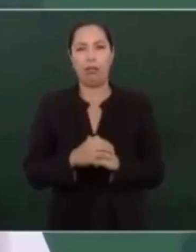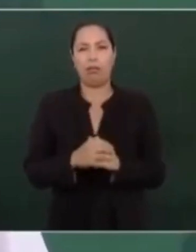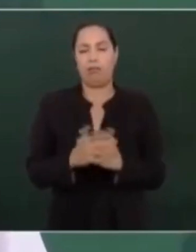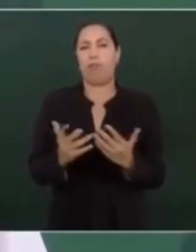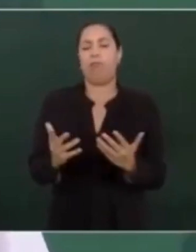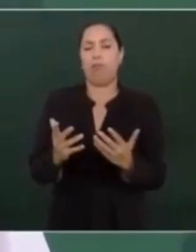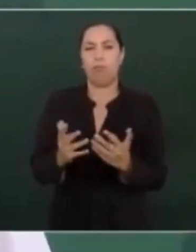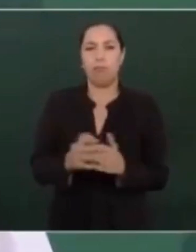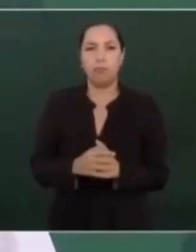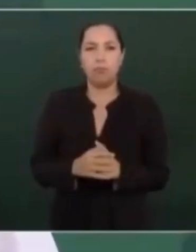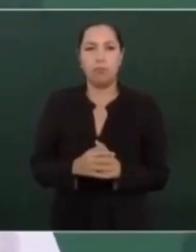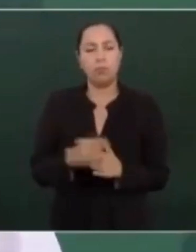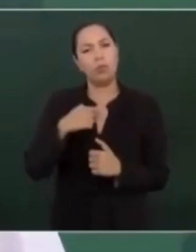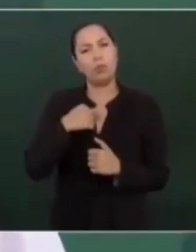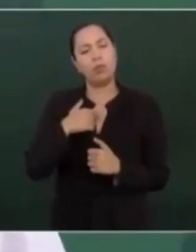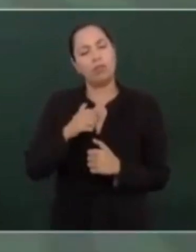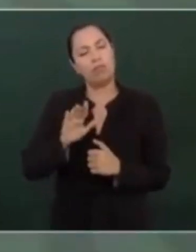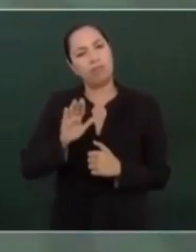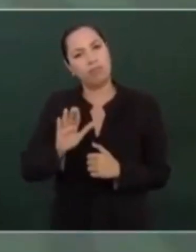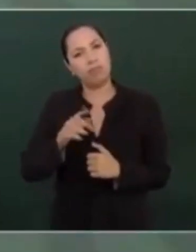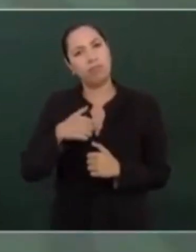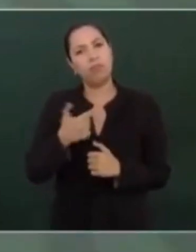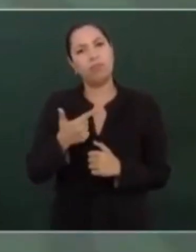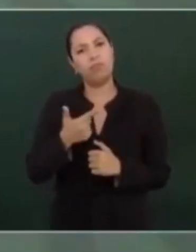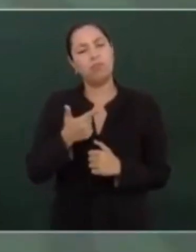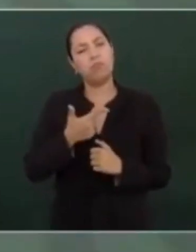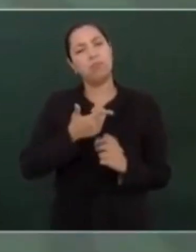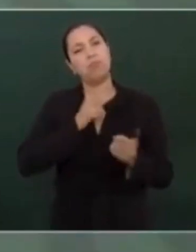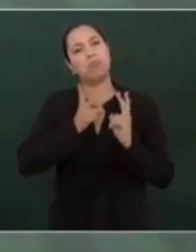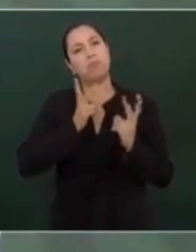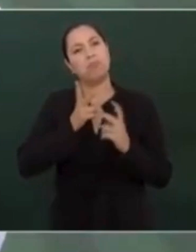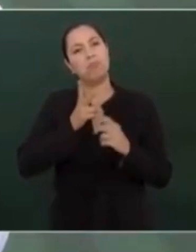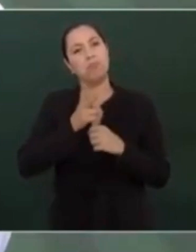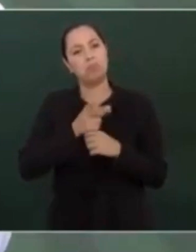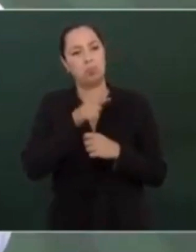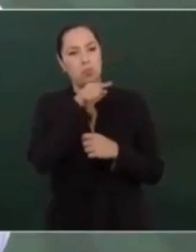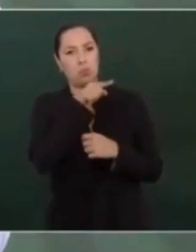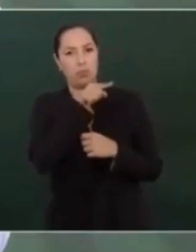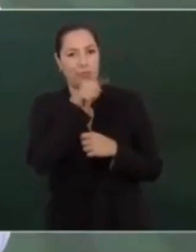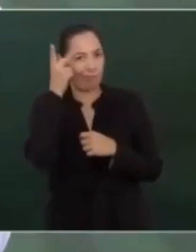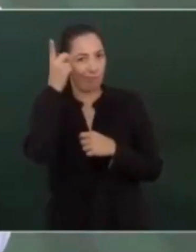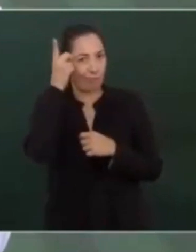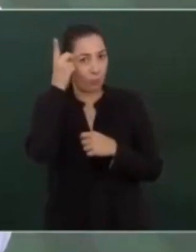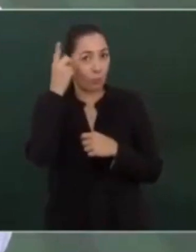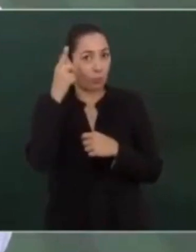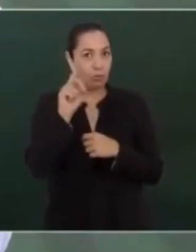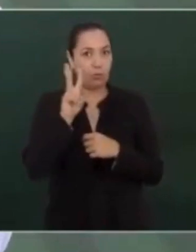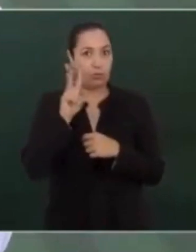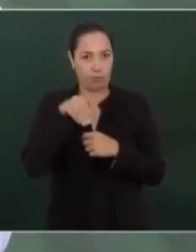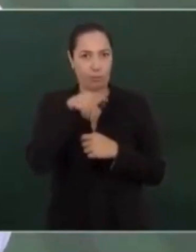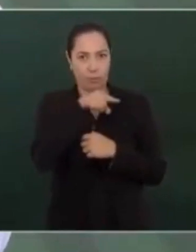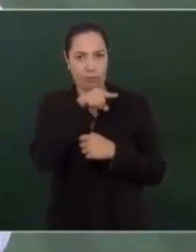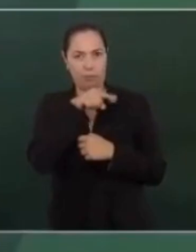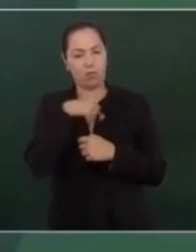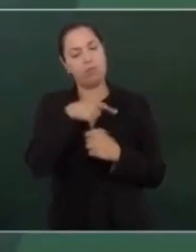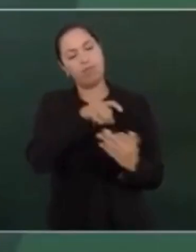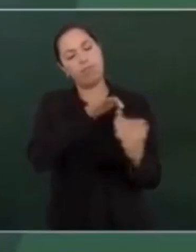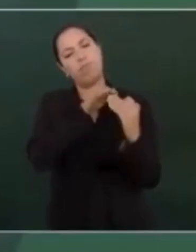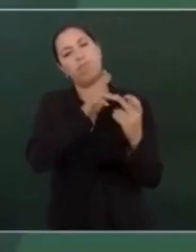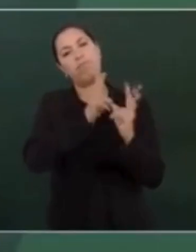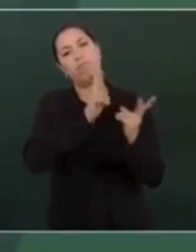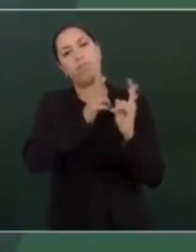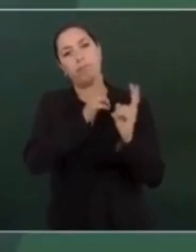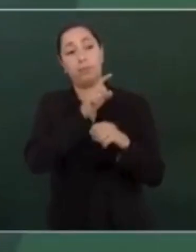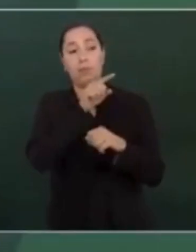Hablé con uno de los dueños de Walmart en